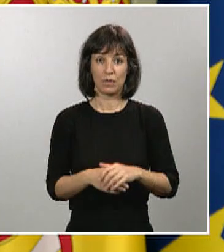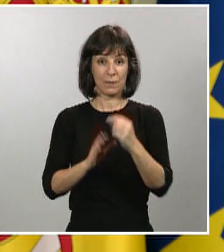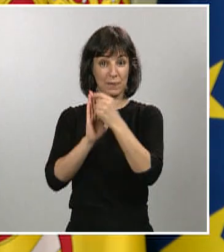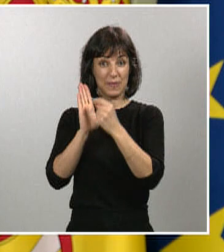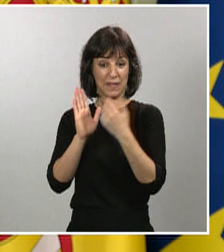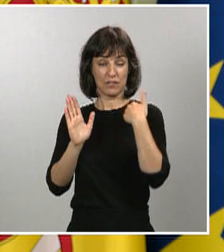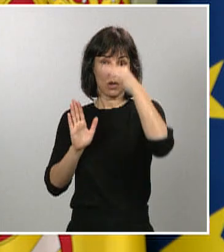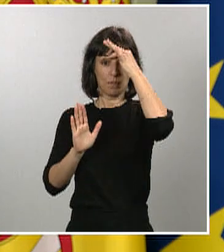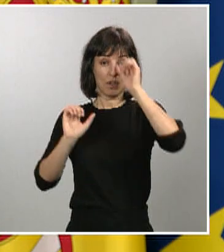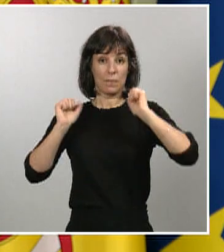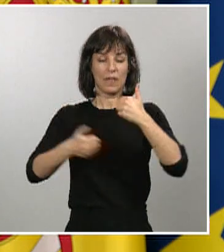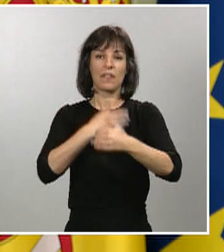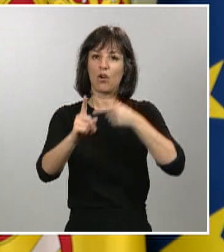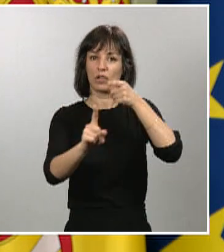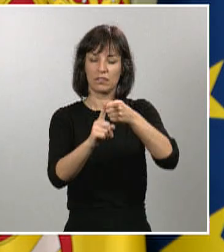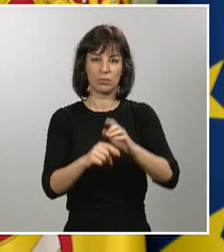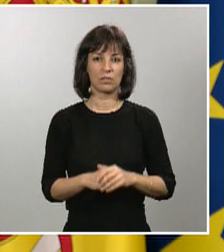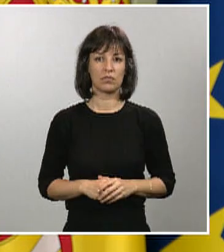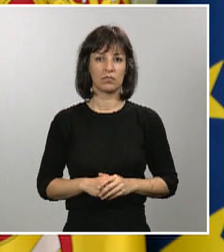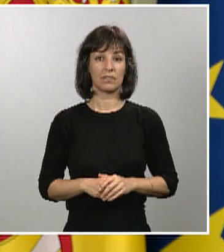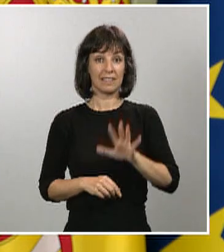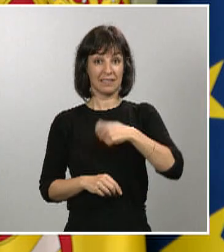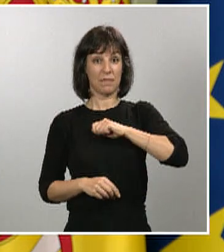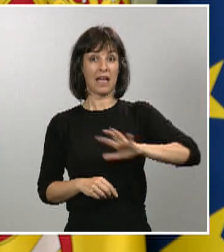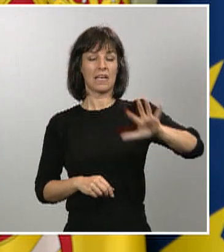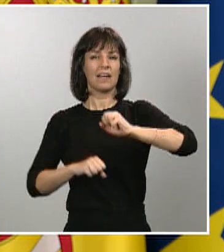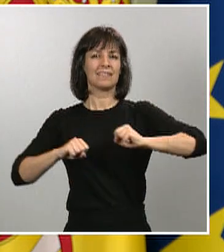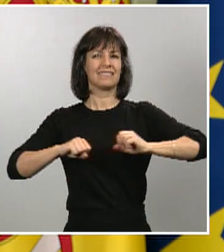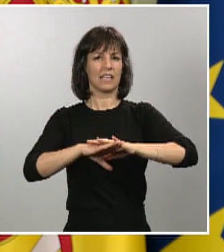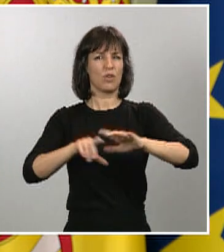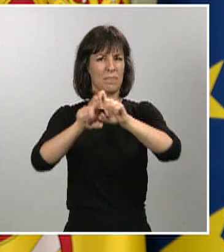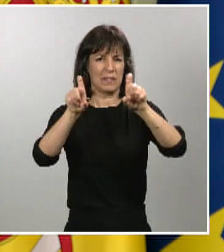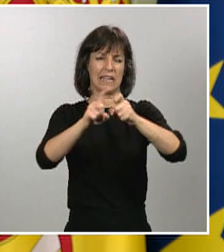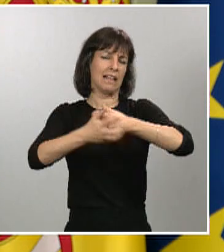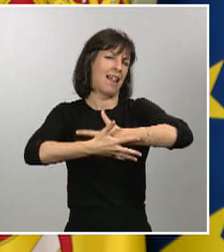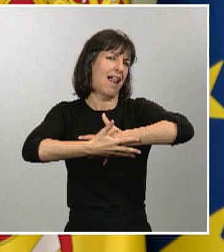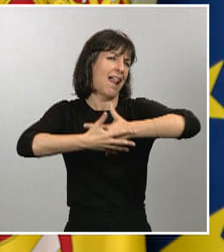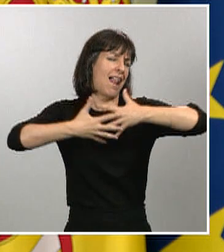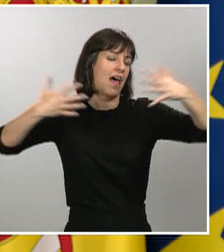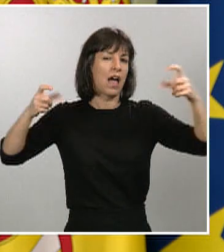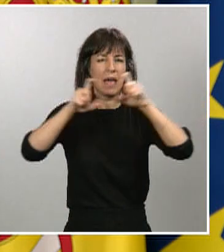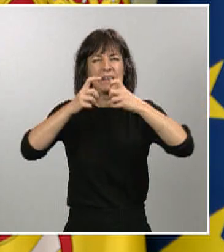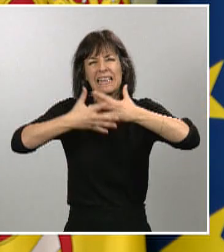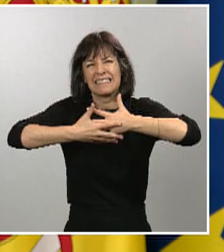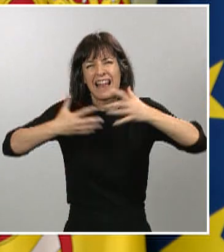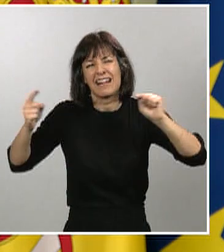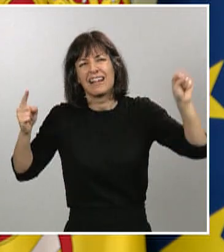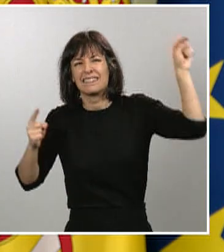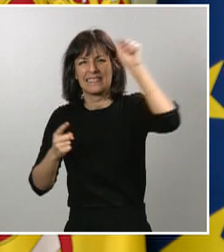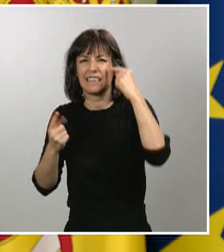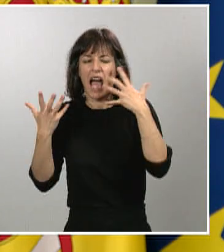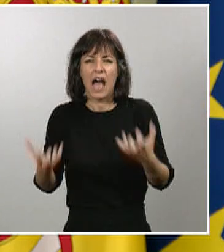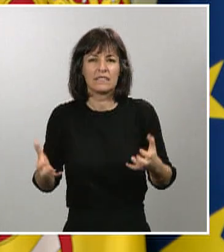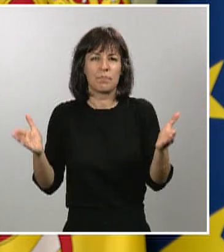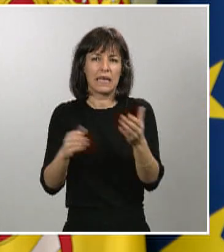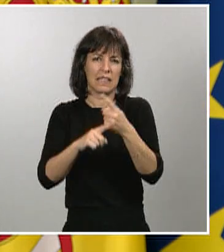En un país con un tejido empresarial tan extenso, con cientos de grandes empresas y miles de pymes y autónomos, las situaciones